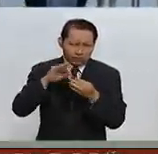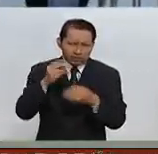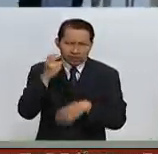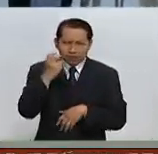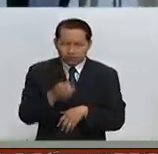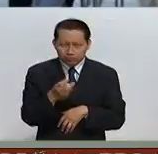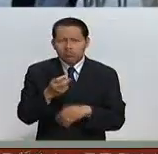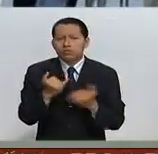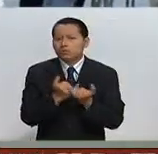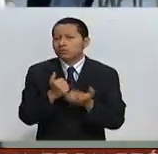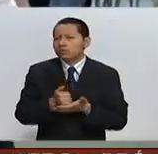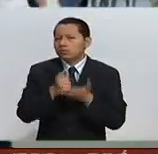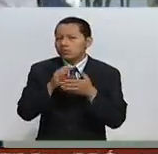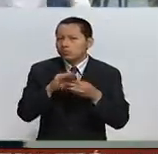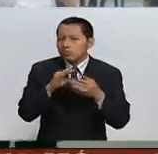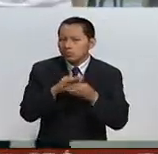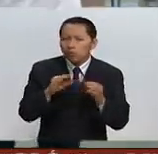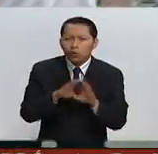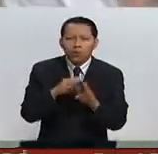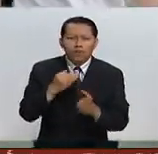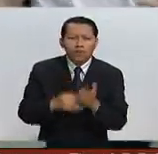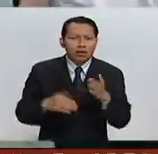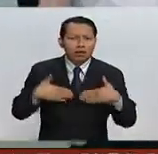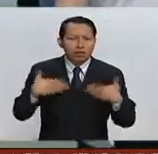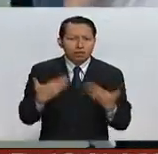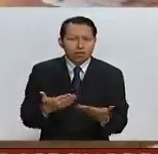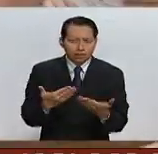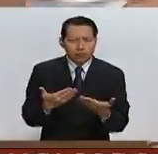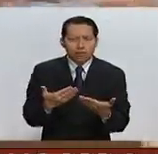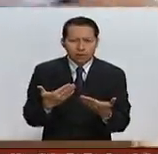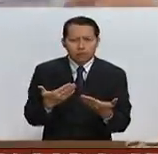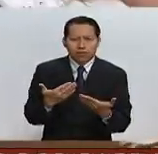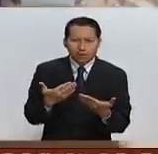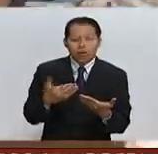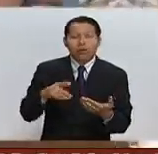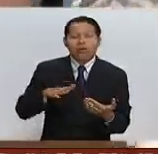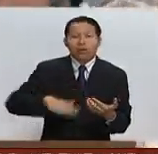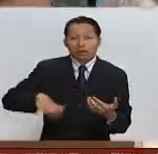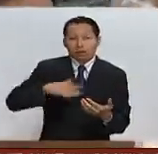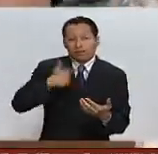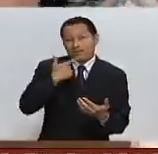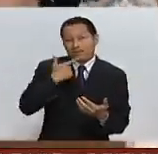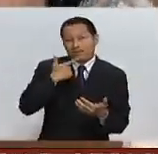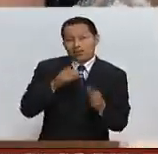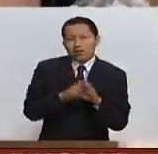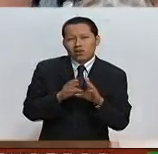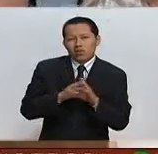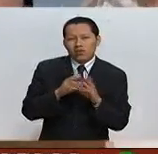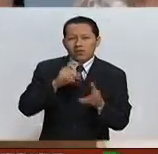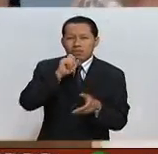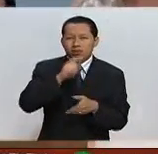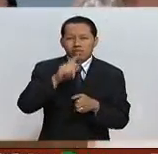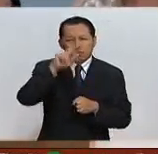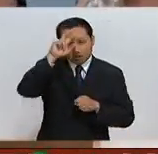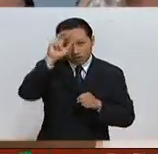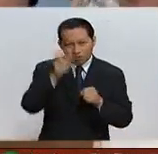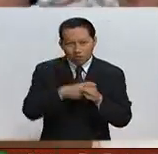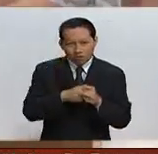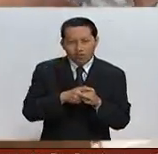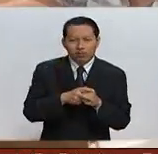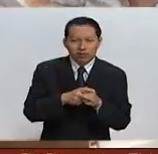mucho a explicar también esta desconfianza de los británicos en el contexto europeo.